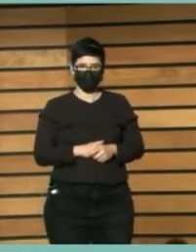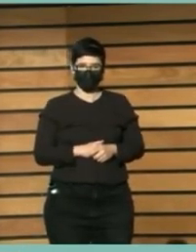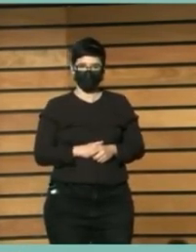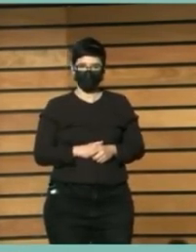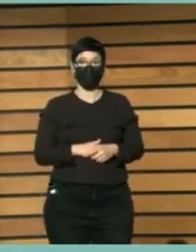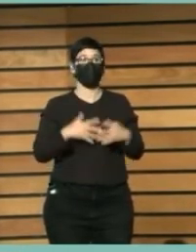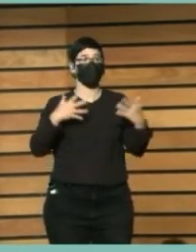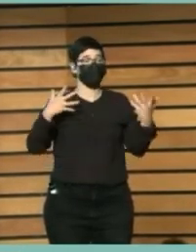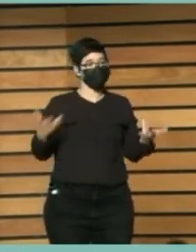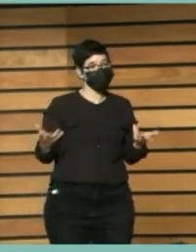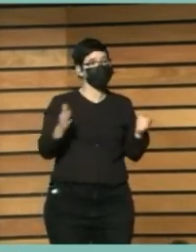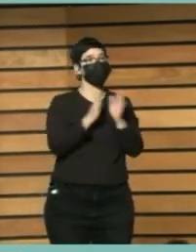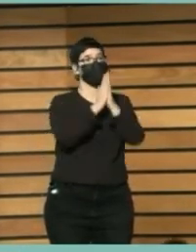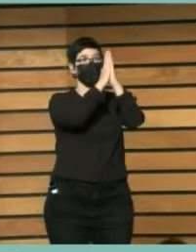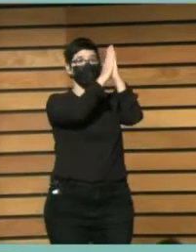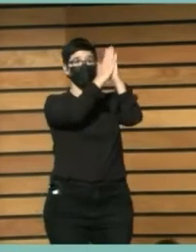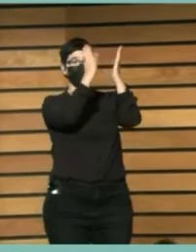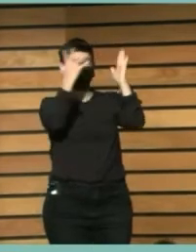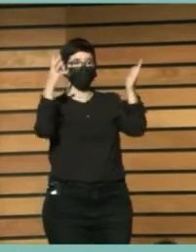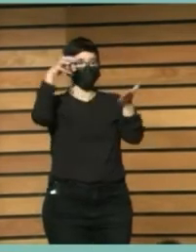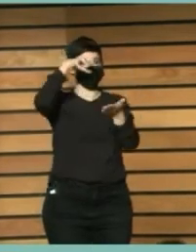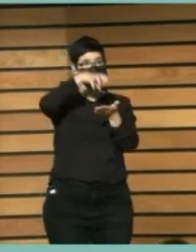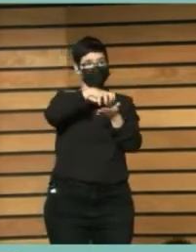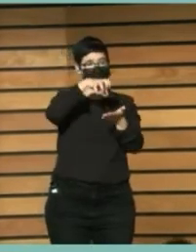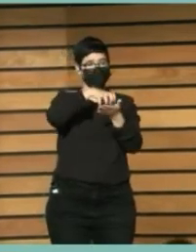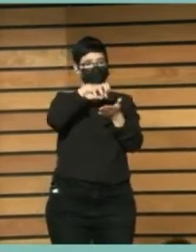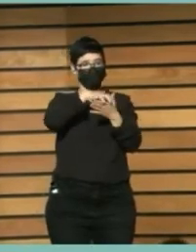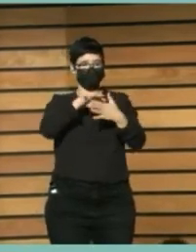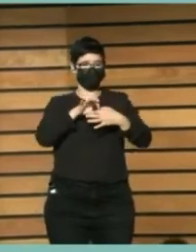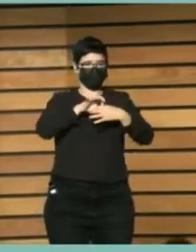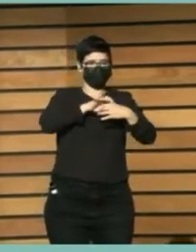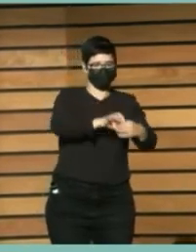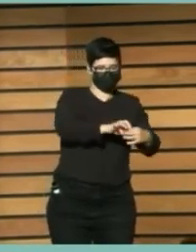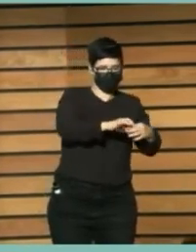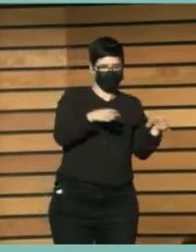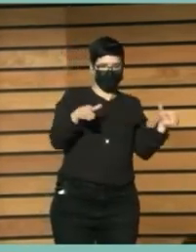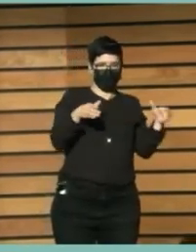Entonces las bibliotecas Pertenecen a la esfera privada